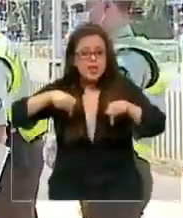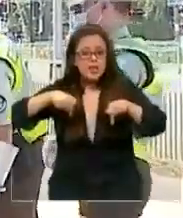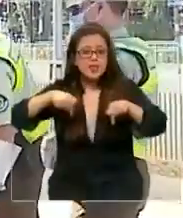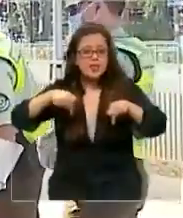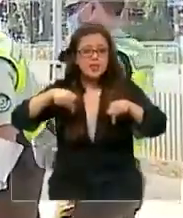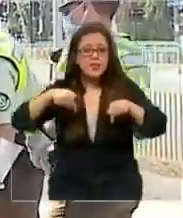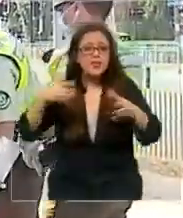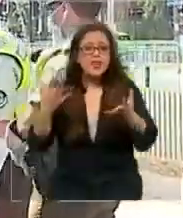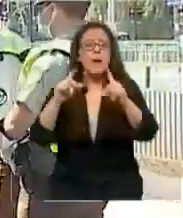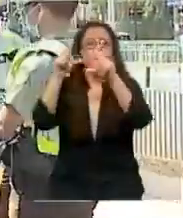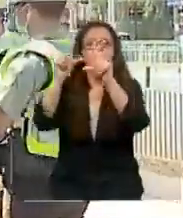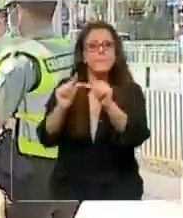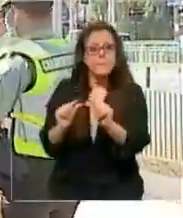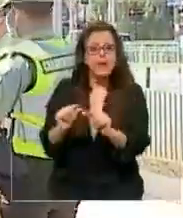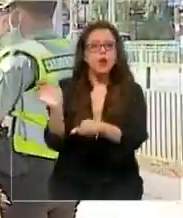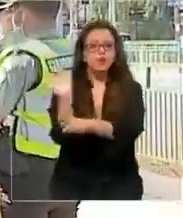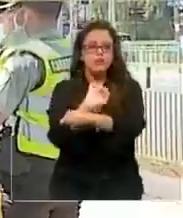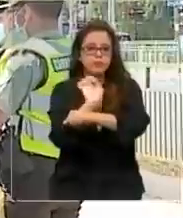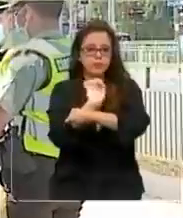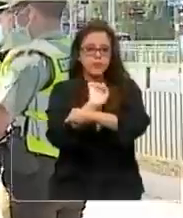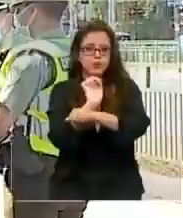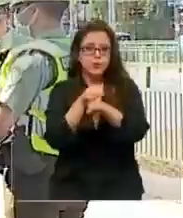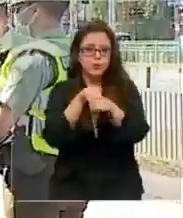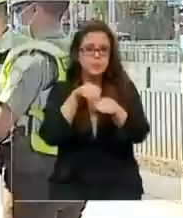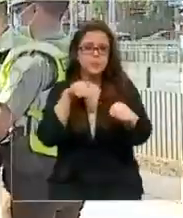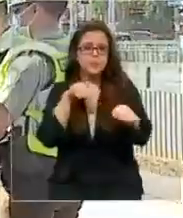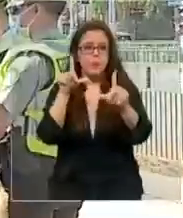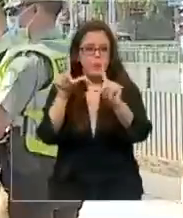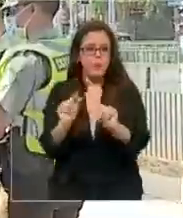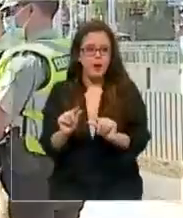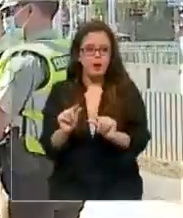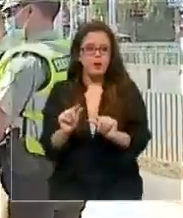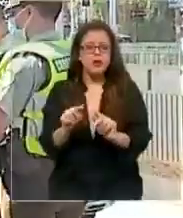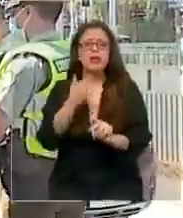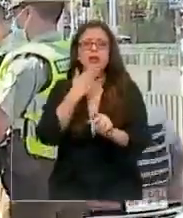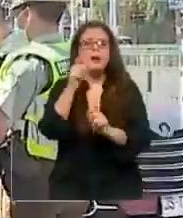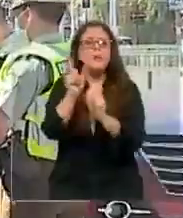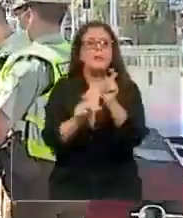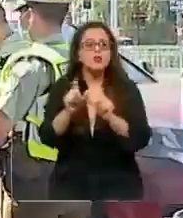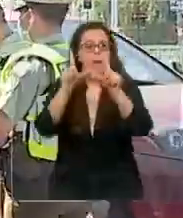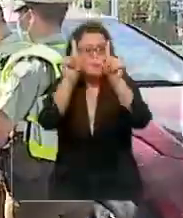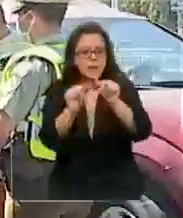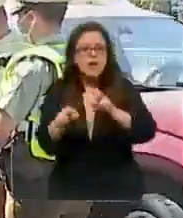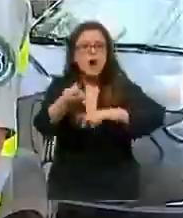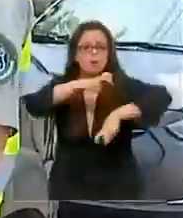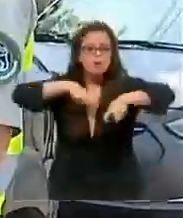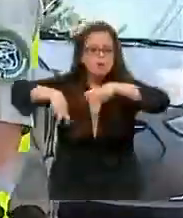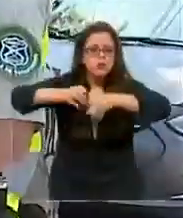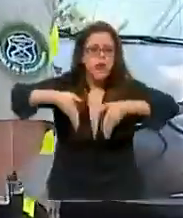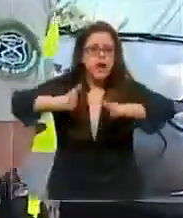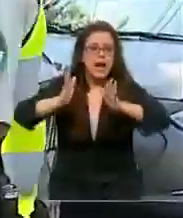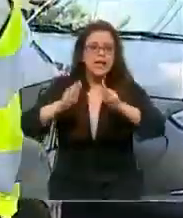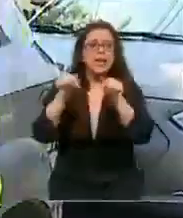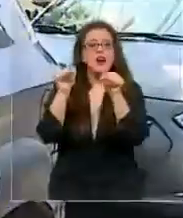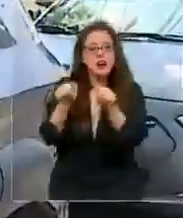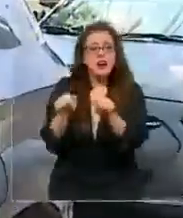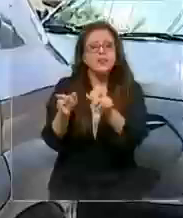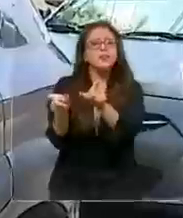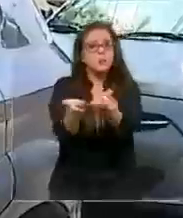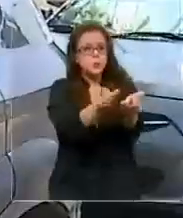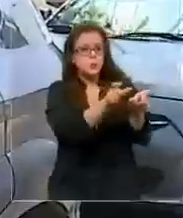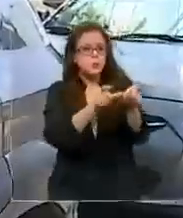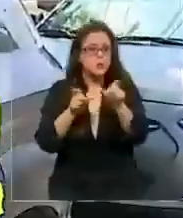menor afluencia de automovilistas, menos cantidad de personas que transitan en la vida pública. Así fueron las